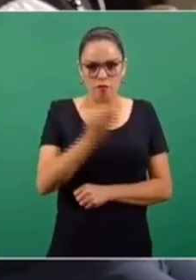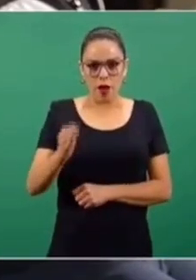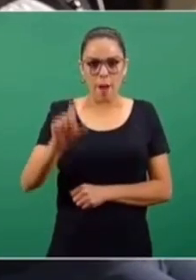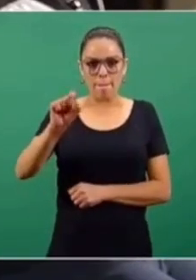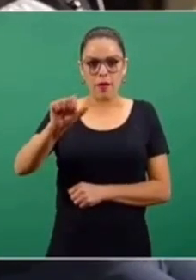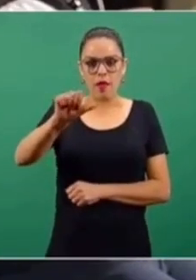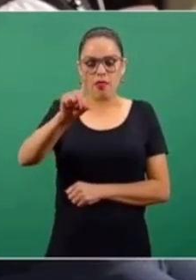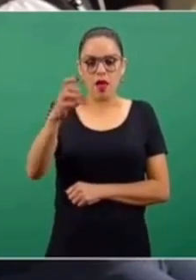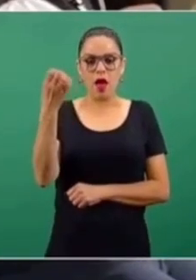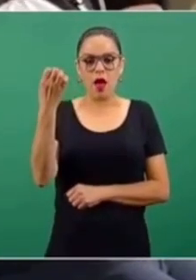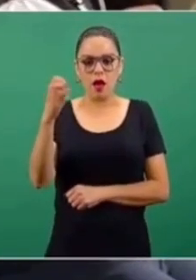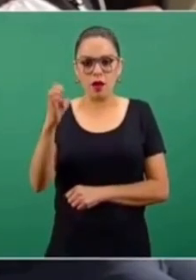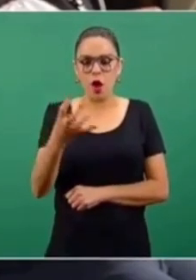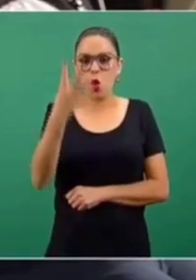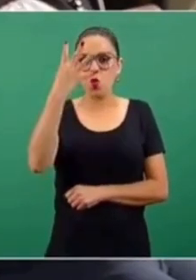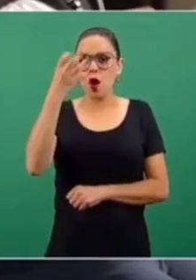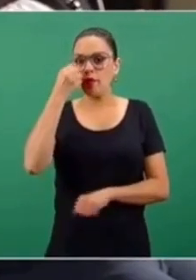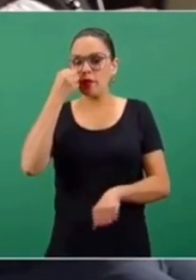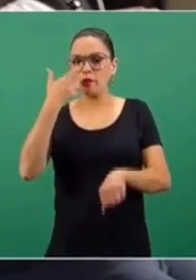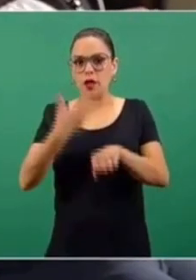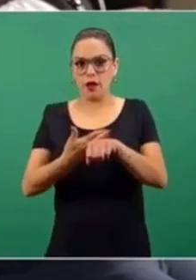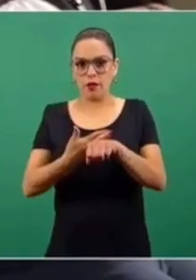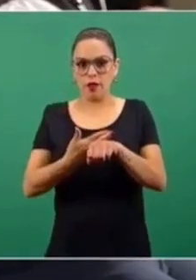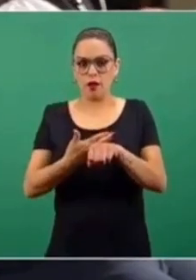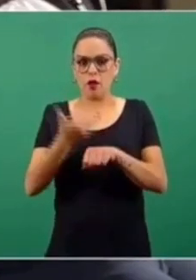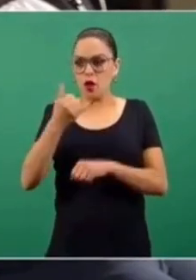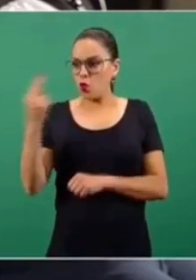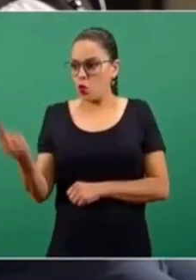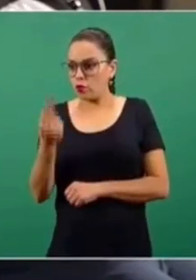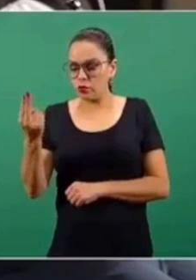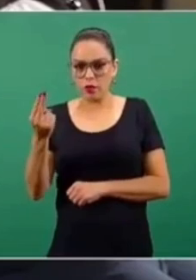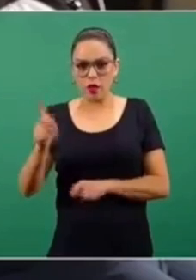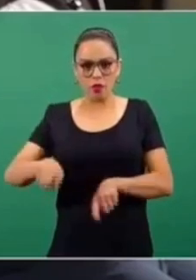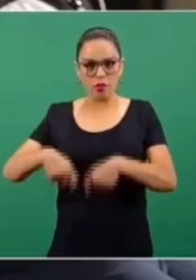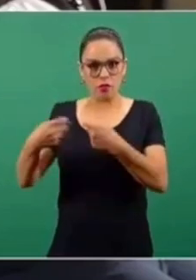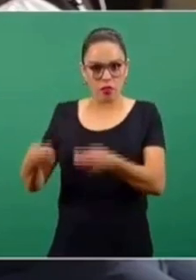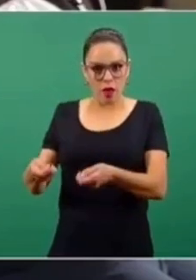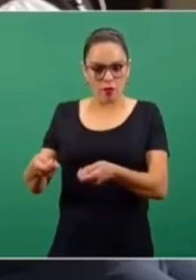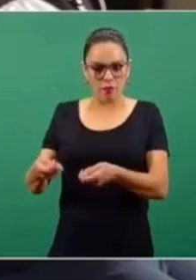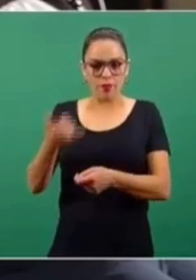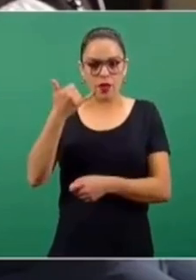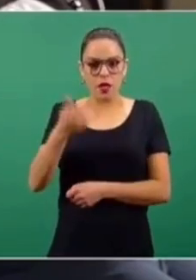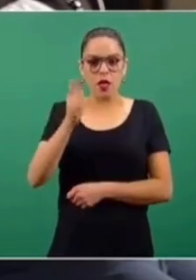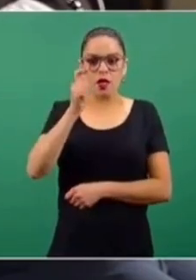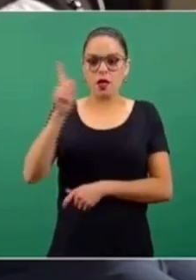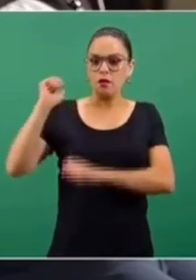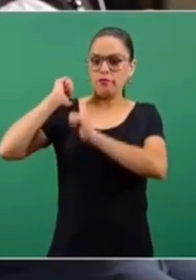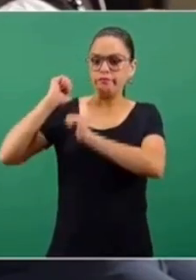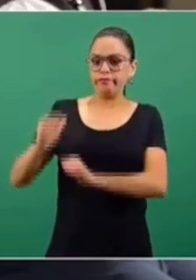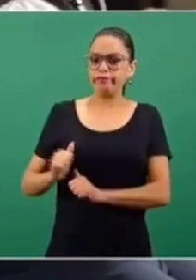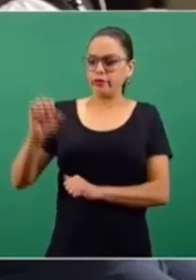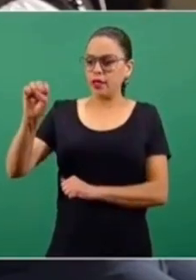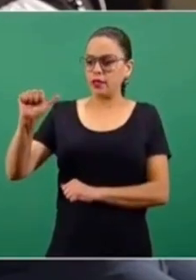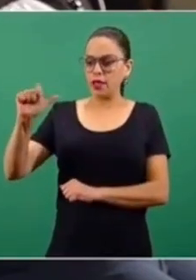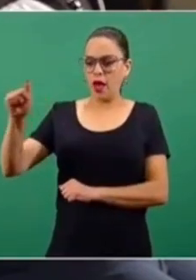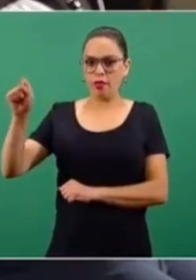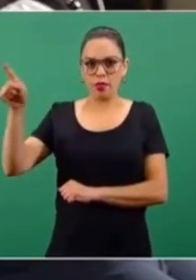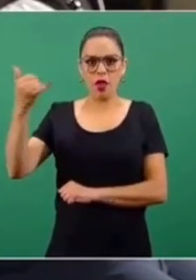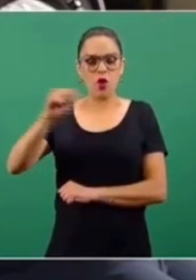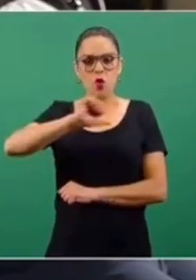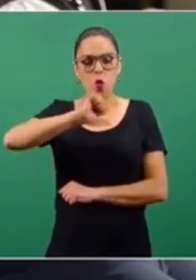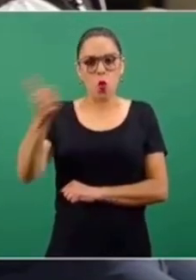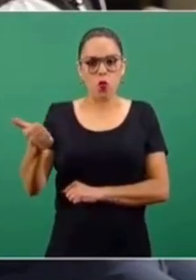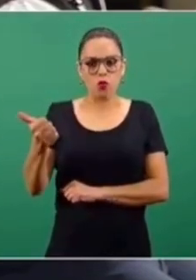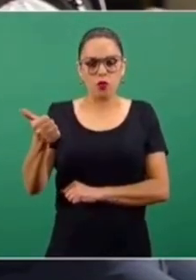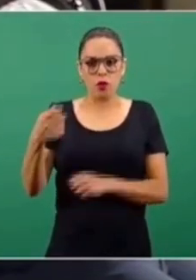a cuatro secretarios de Estado, a usted, a la titular del SAT, entre otros funcionarios,